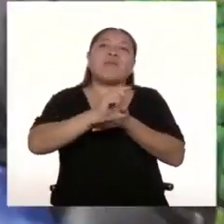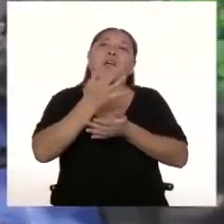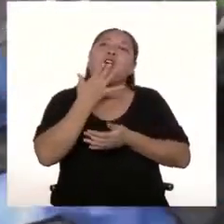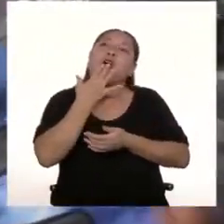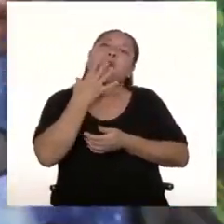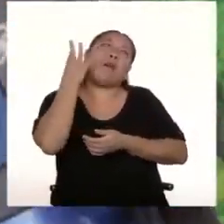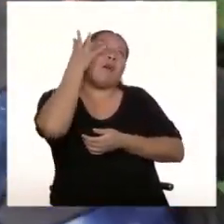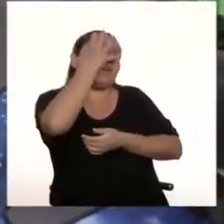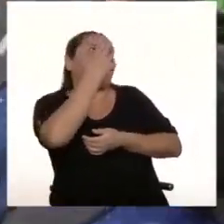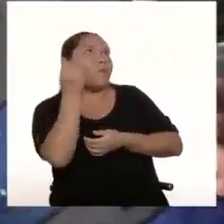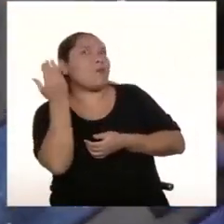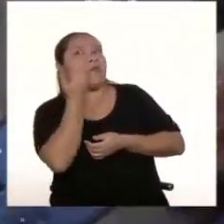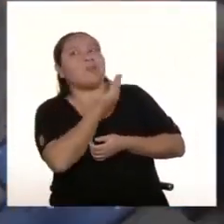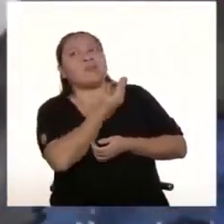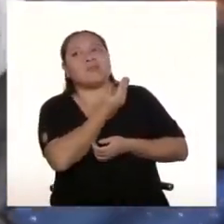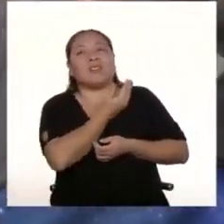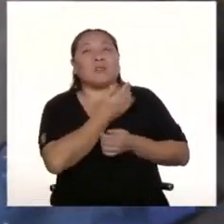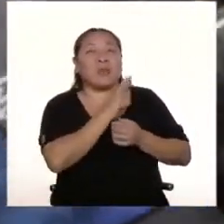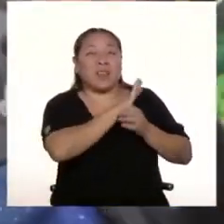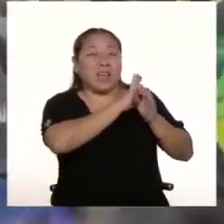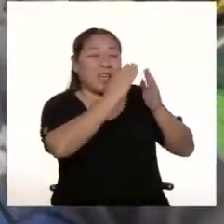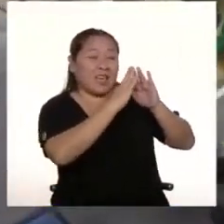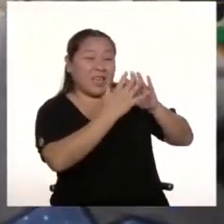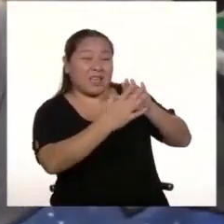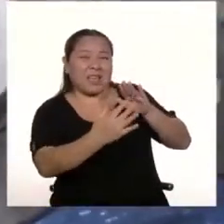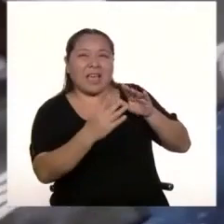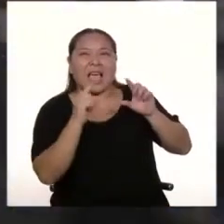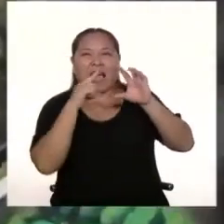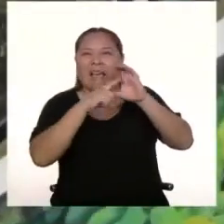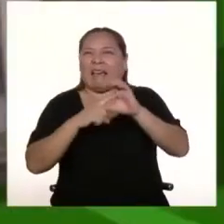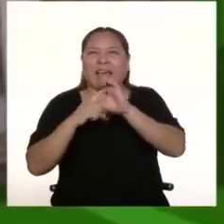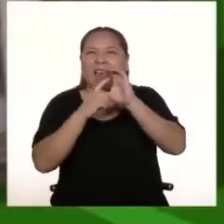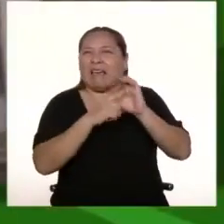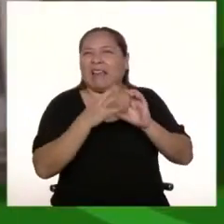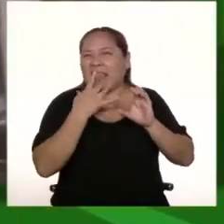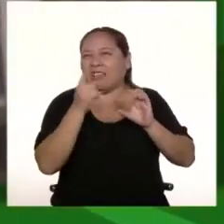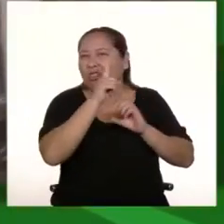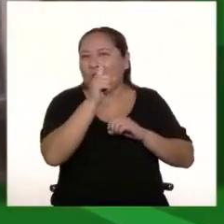¡Hermoso! Para dejarla de ver tan gris, esta nota va estar llena de color. ¡Acompáñenme!